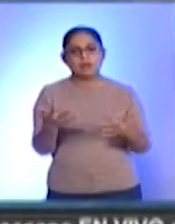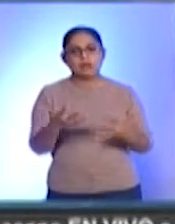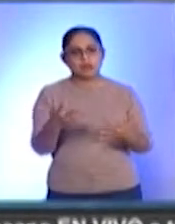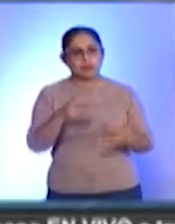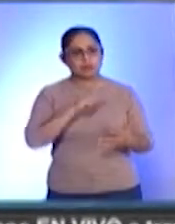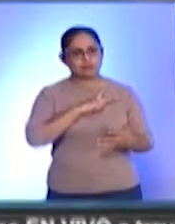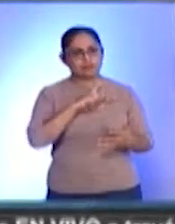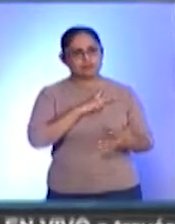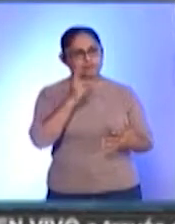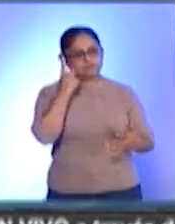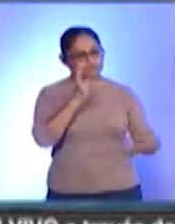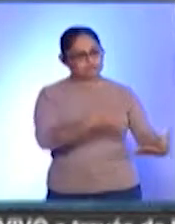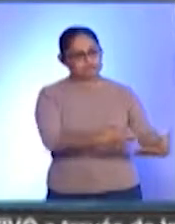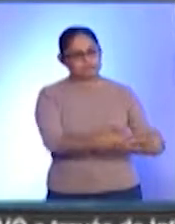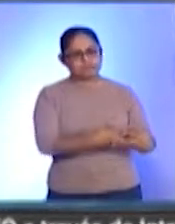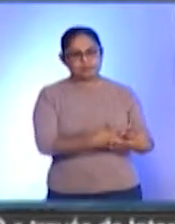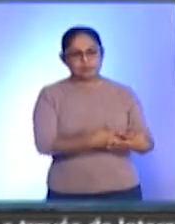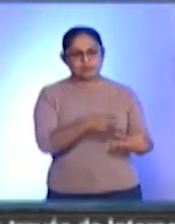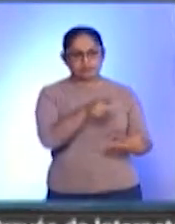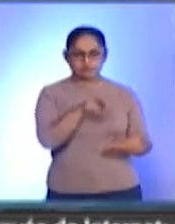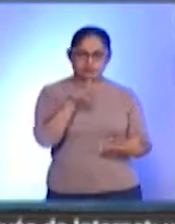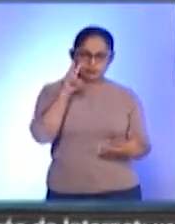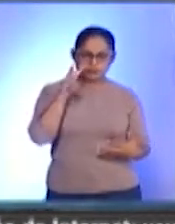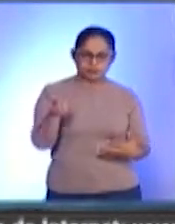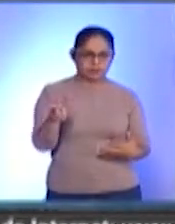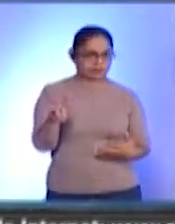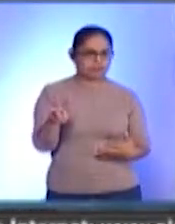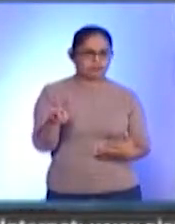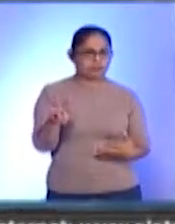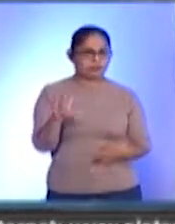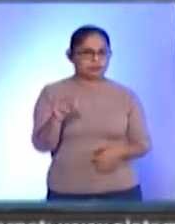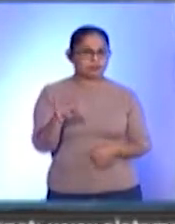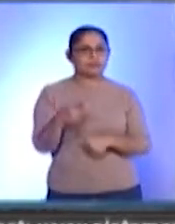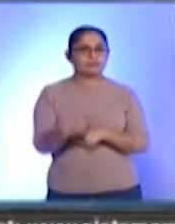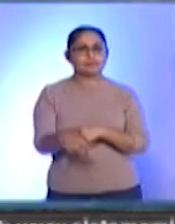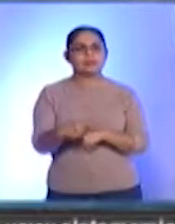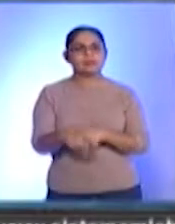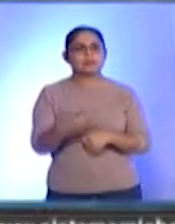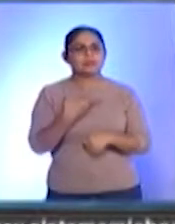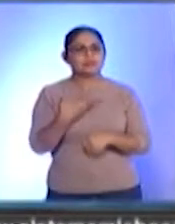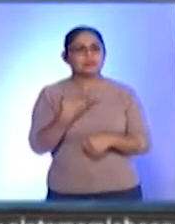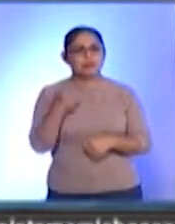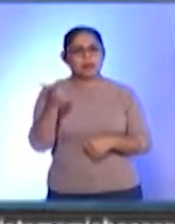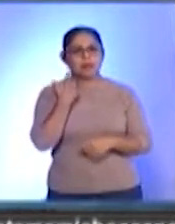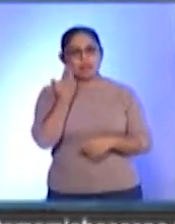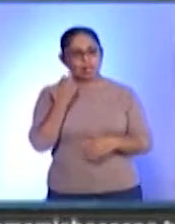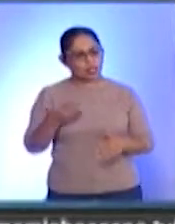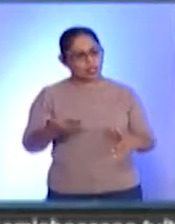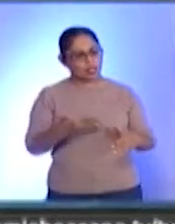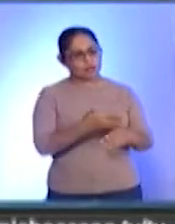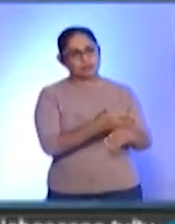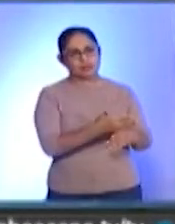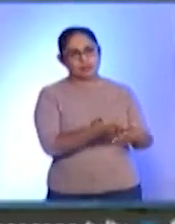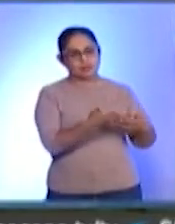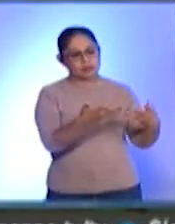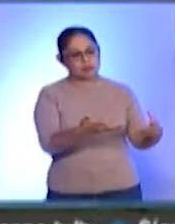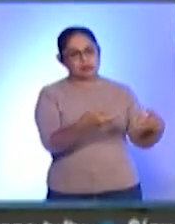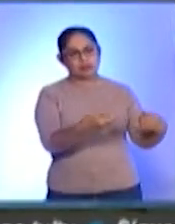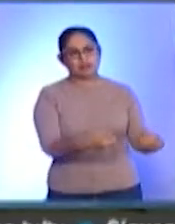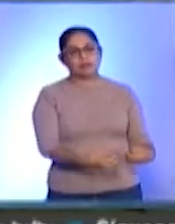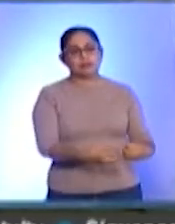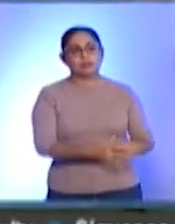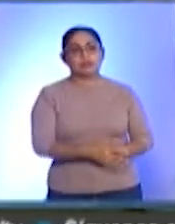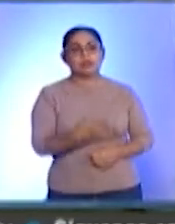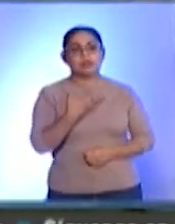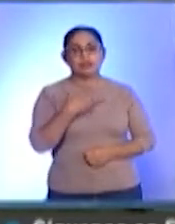territorio, de la comunidad y vemos eso como un riesgo, ¿no? La invasión de la tierra, la desecación del